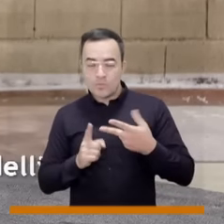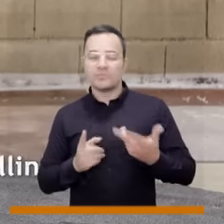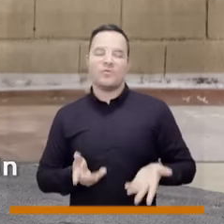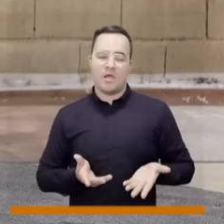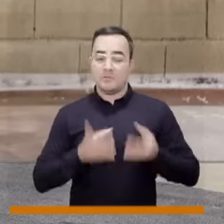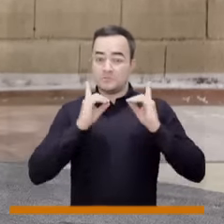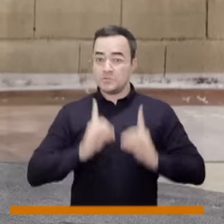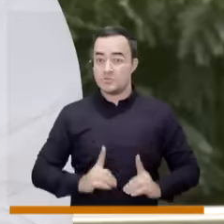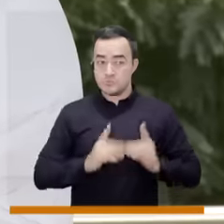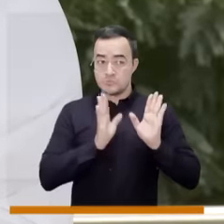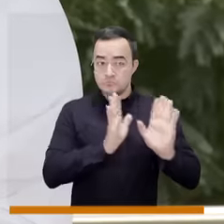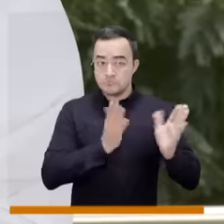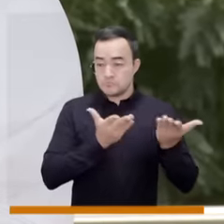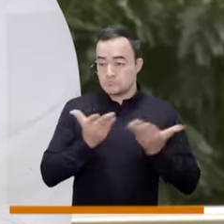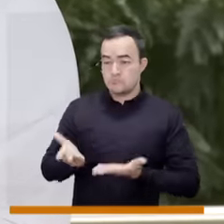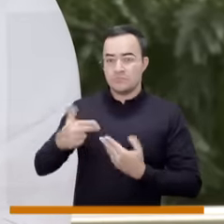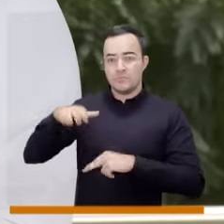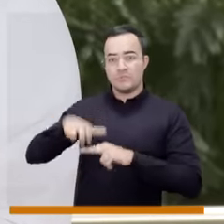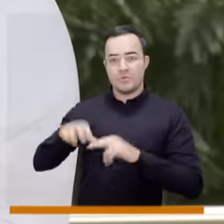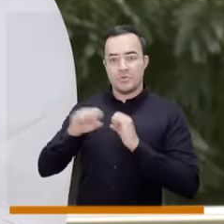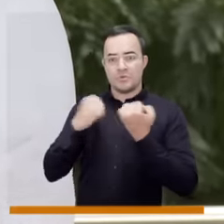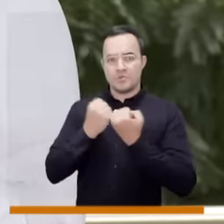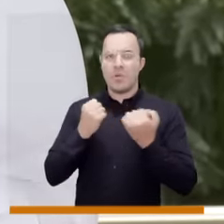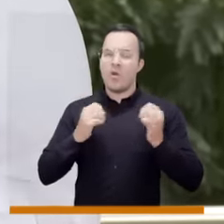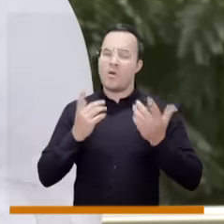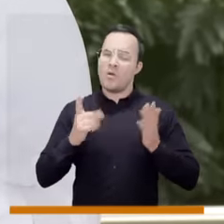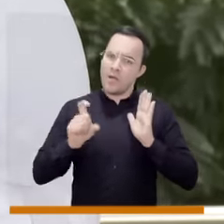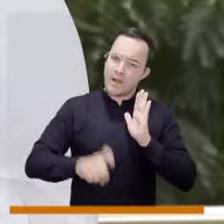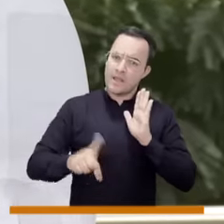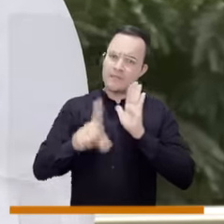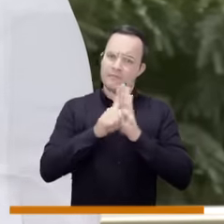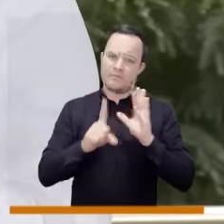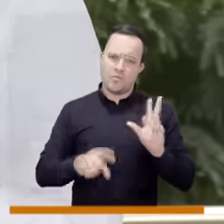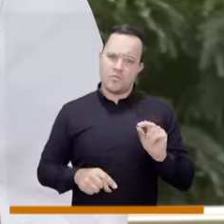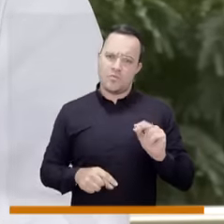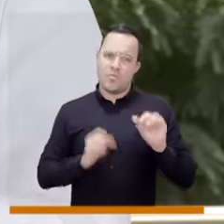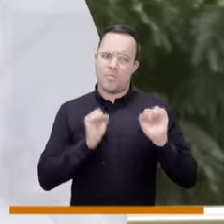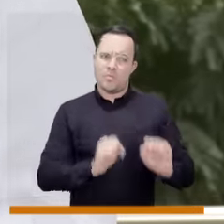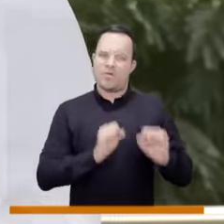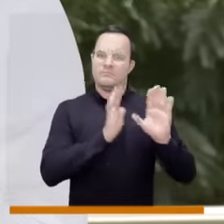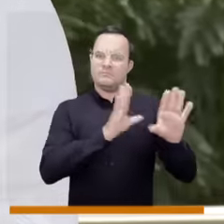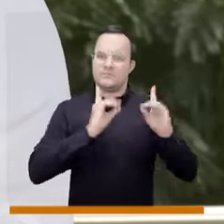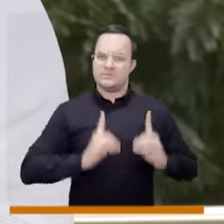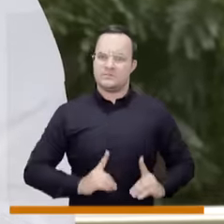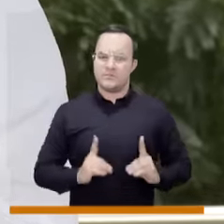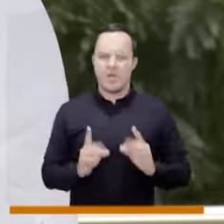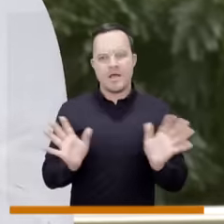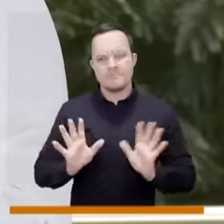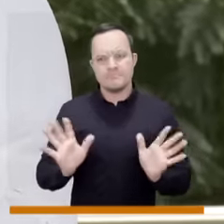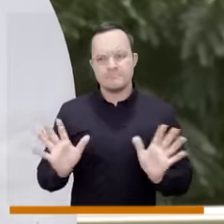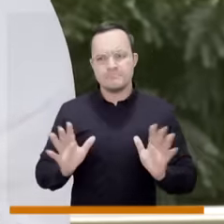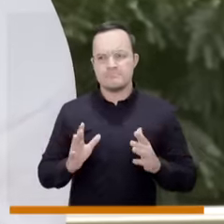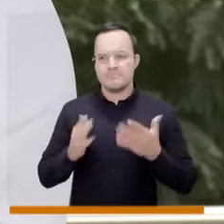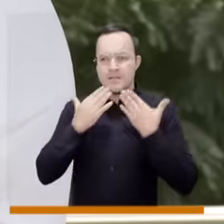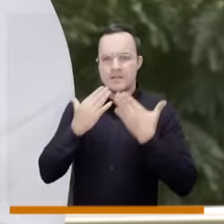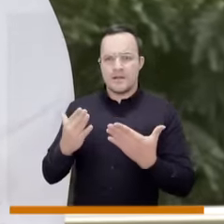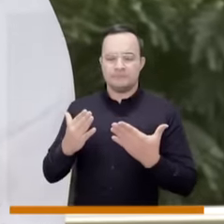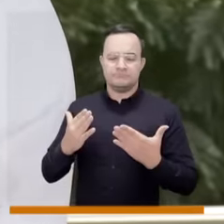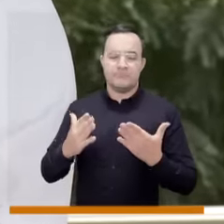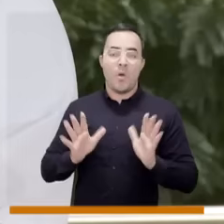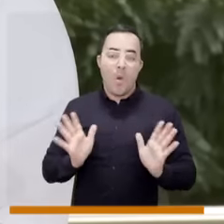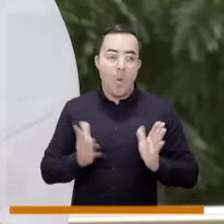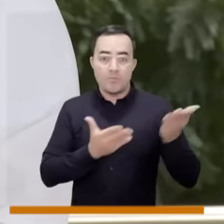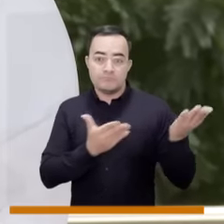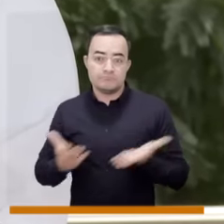segundo en las elecciones tendrá la oportunidad de optar o no, porque también la puede rechazar de poder aceptar esa curul en el